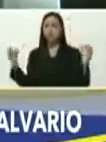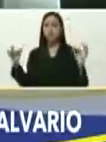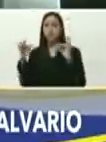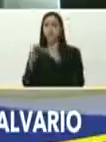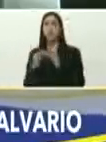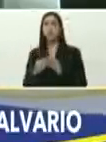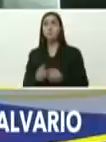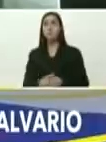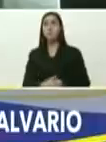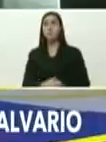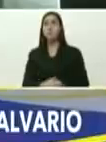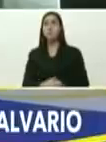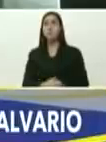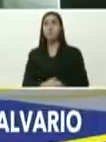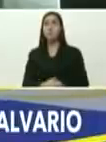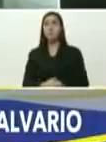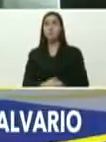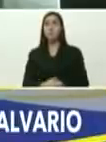adelante.